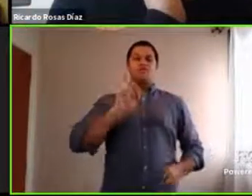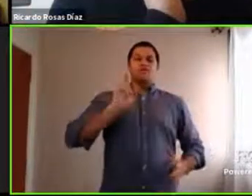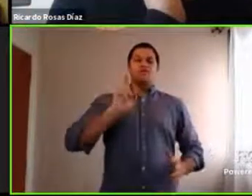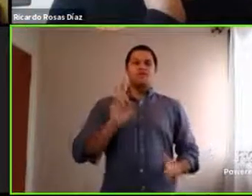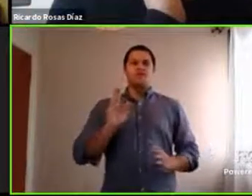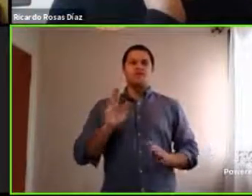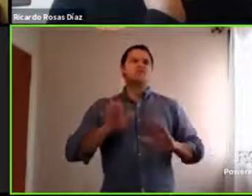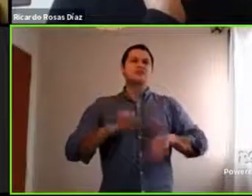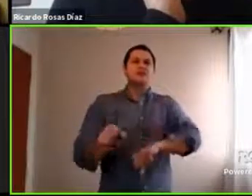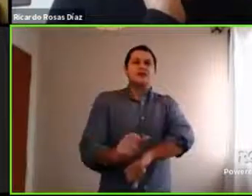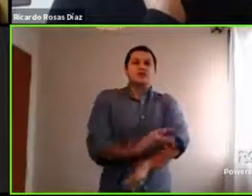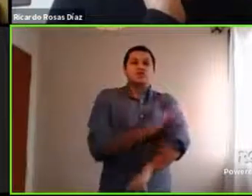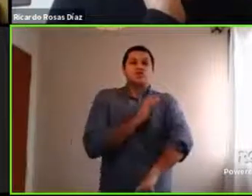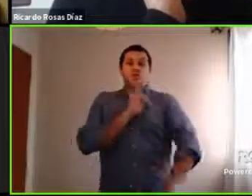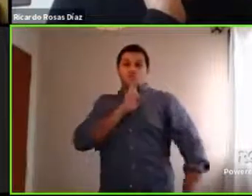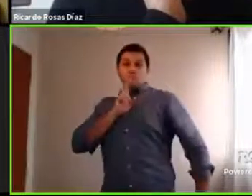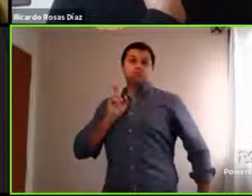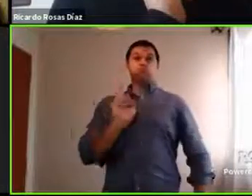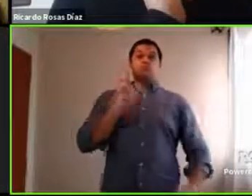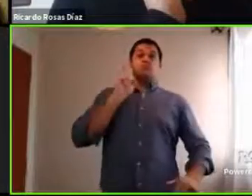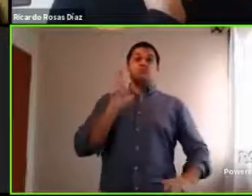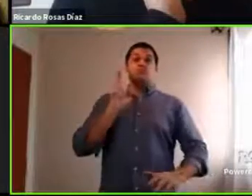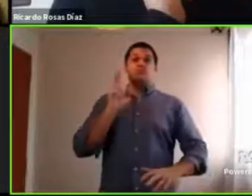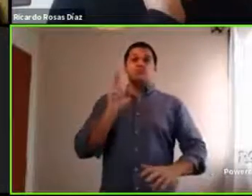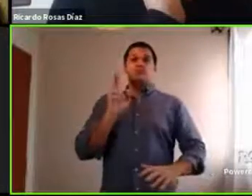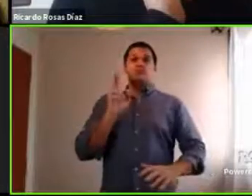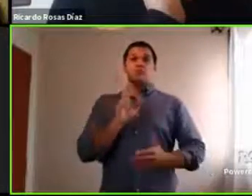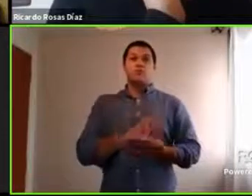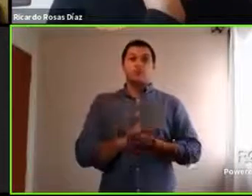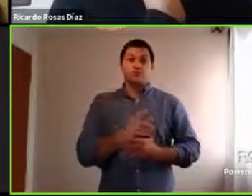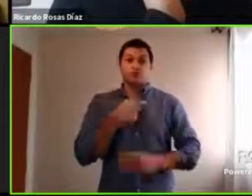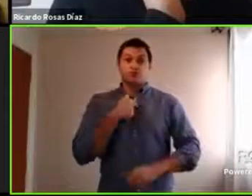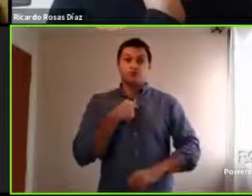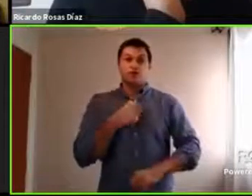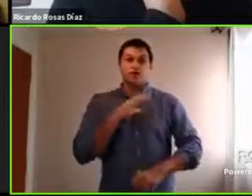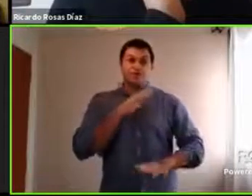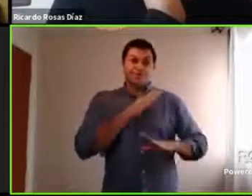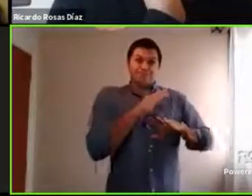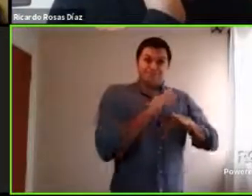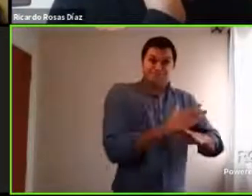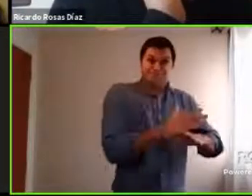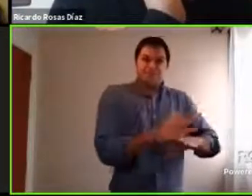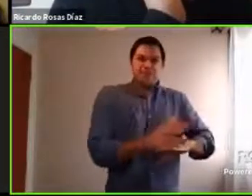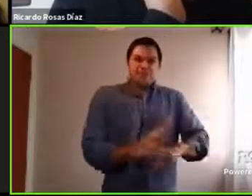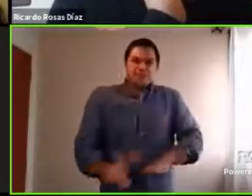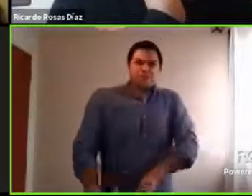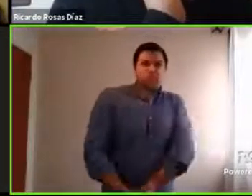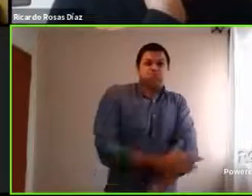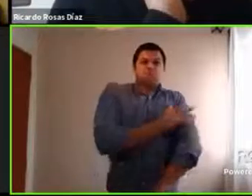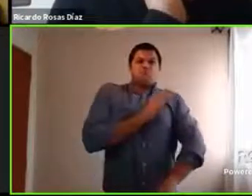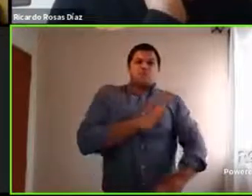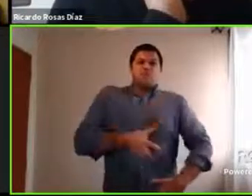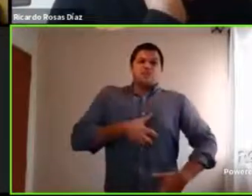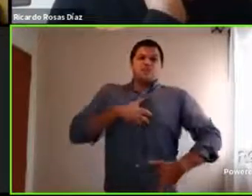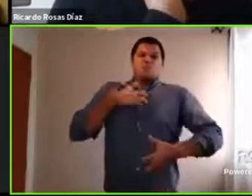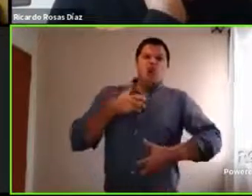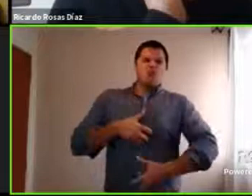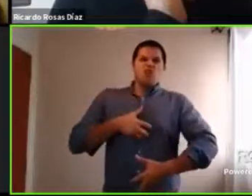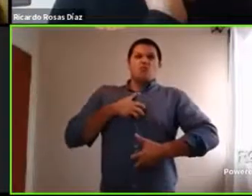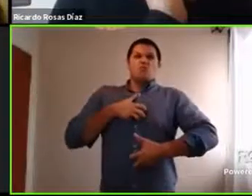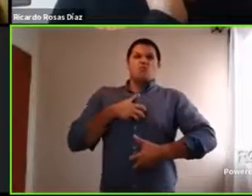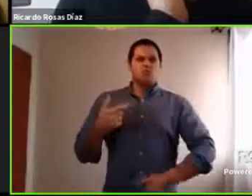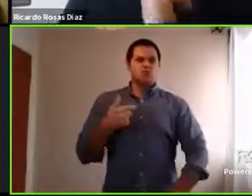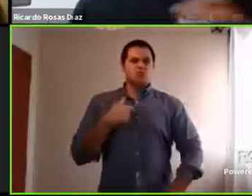dura un tiempo. Si yo la alimento, la emoción crece, yo estoy enojado y me doy mano y me no, porque siempre, porque vos, entonces